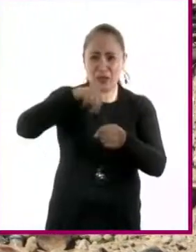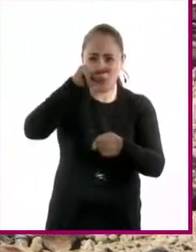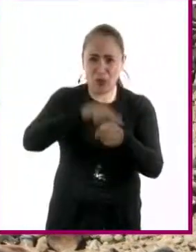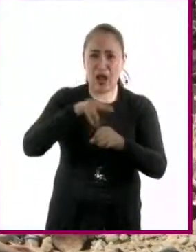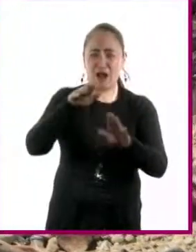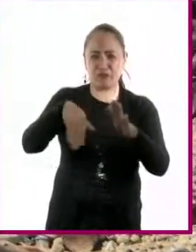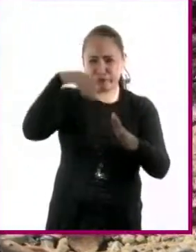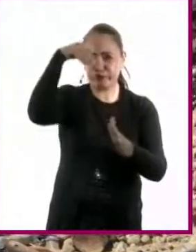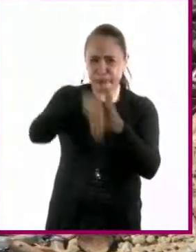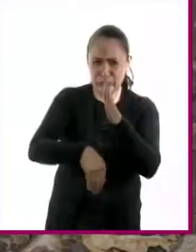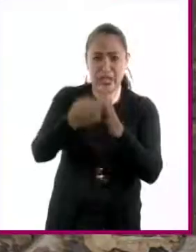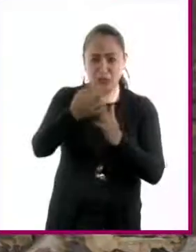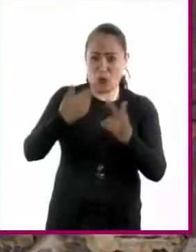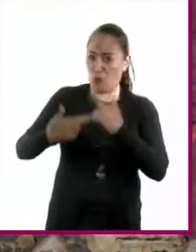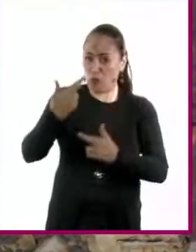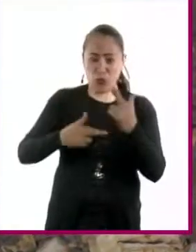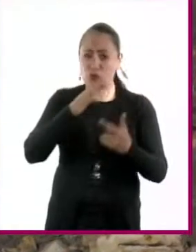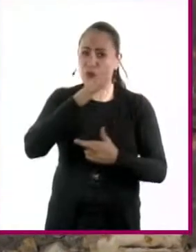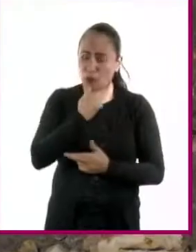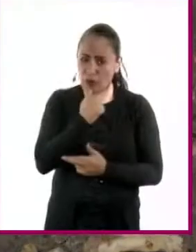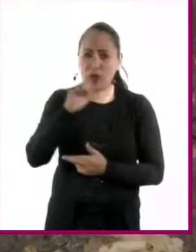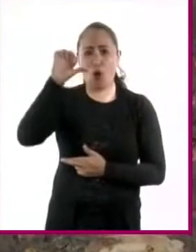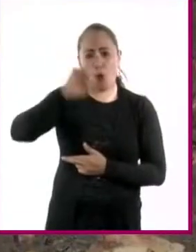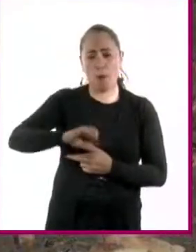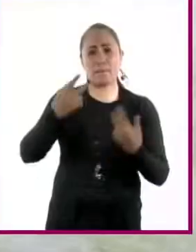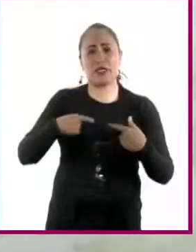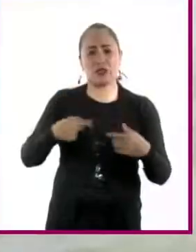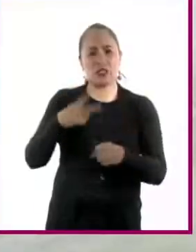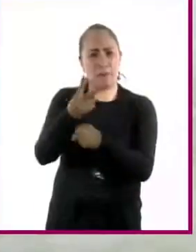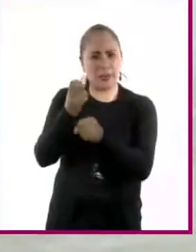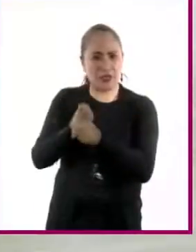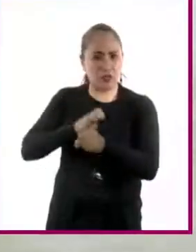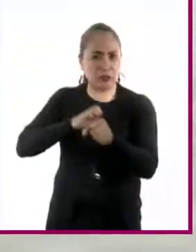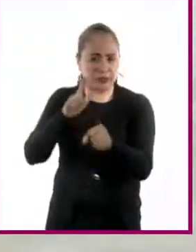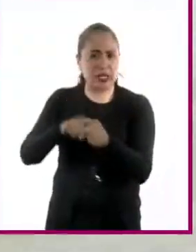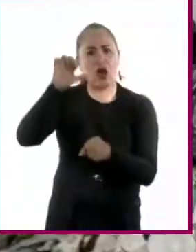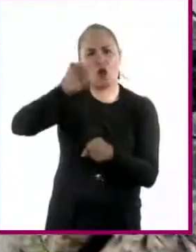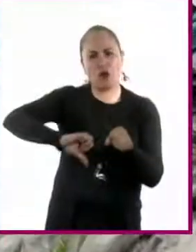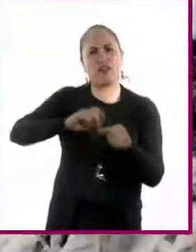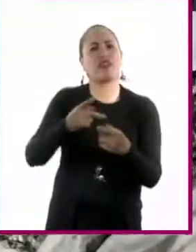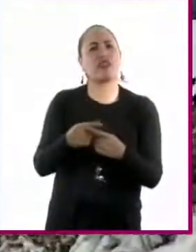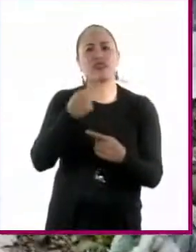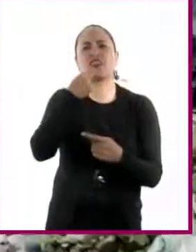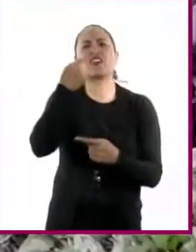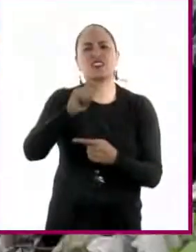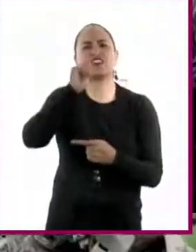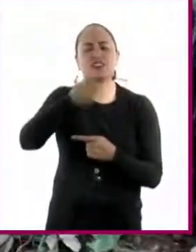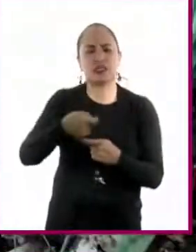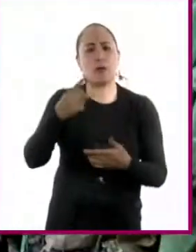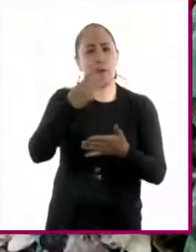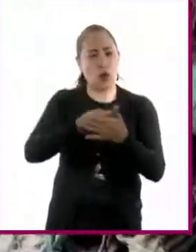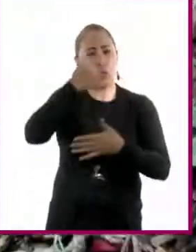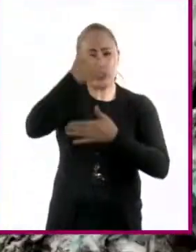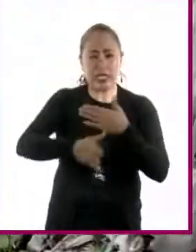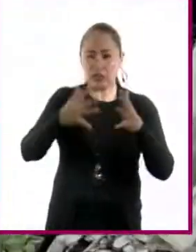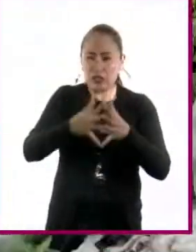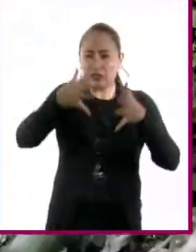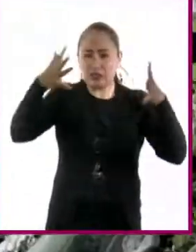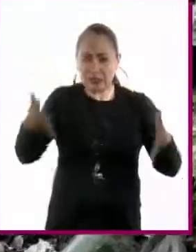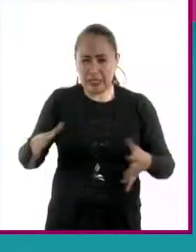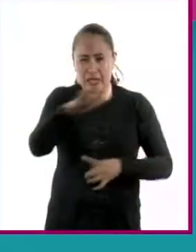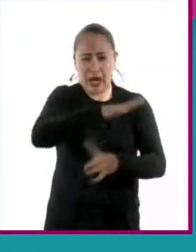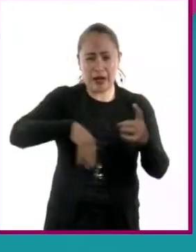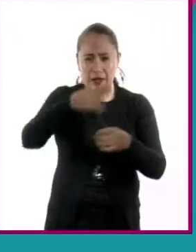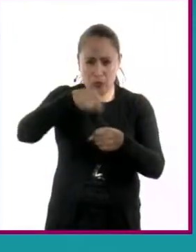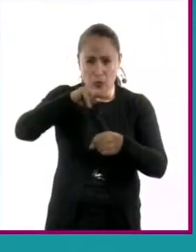Nuestro experto invitado de hoy nos explica qué se puede hacer. Megaproyectos, qué tan pertinentes son en el panorama ecológico